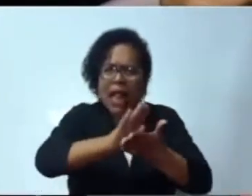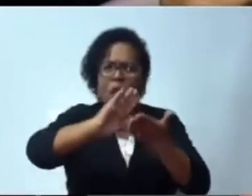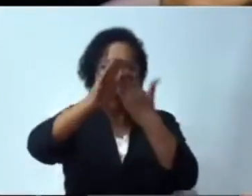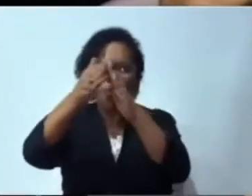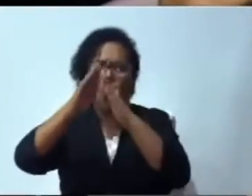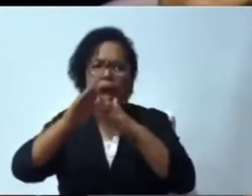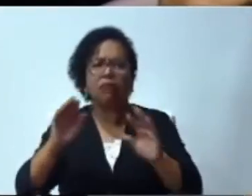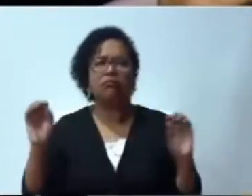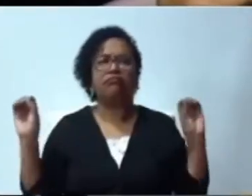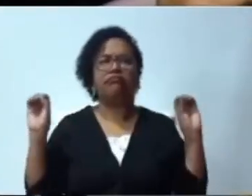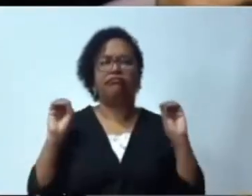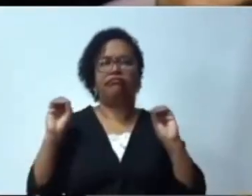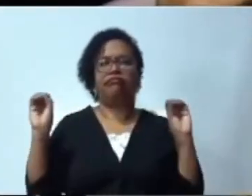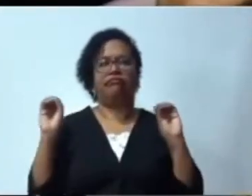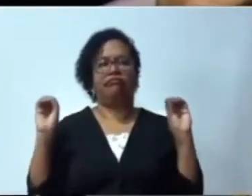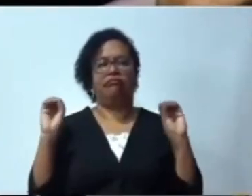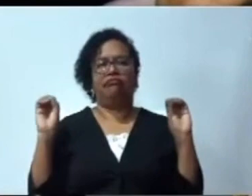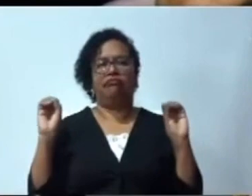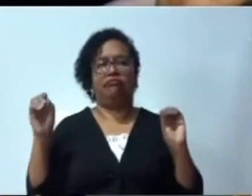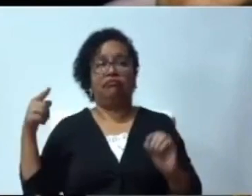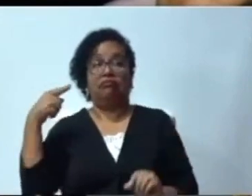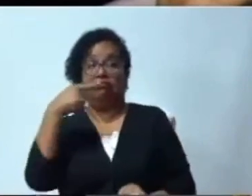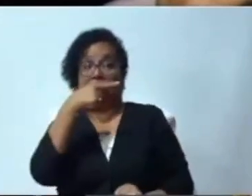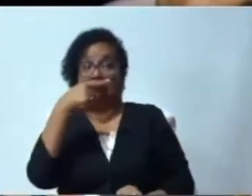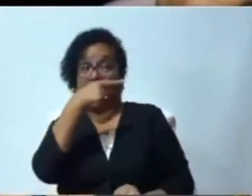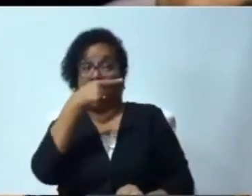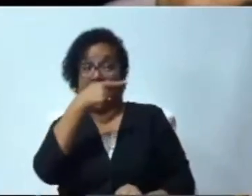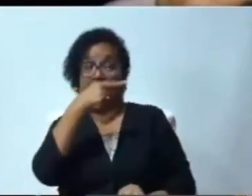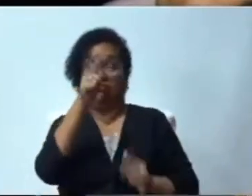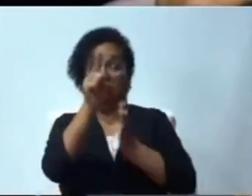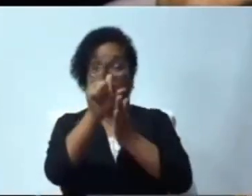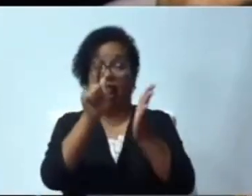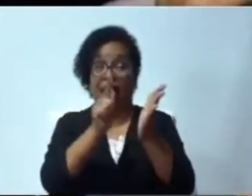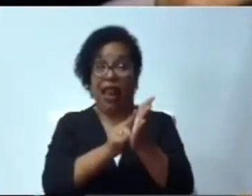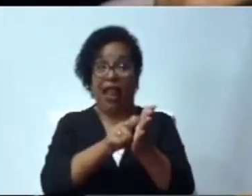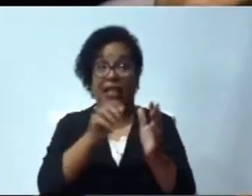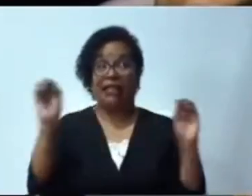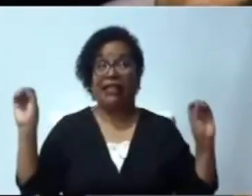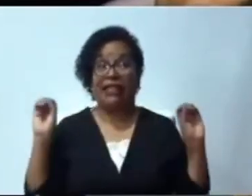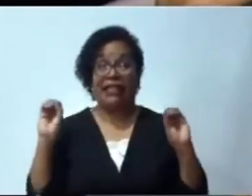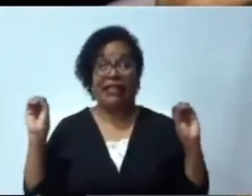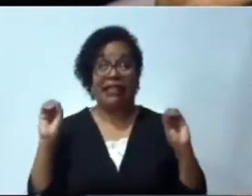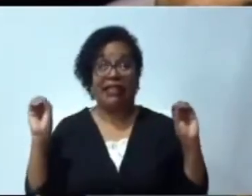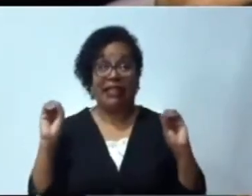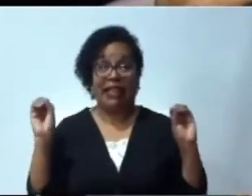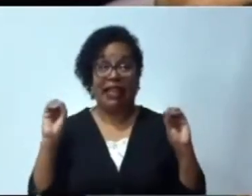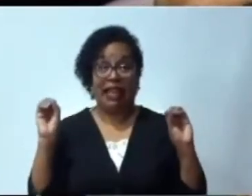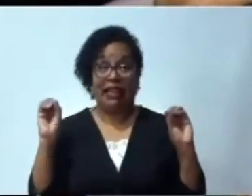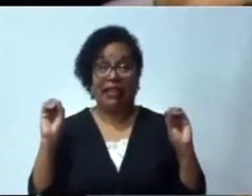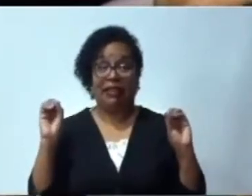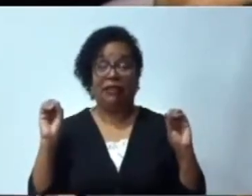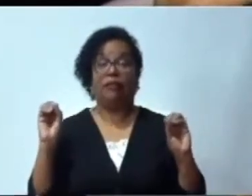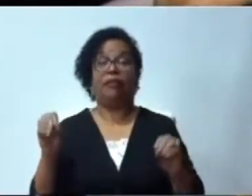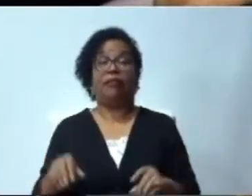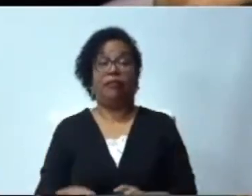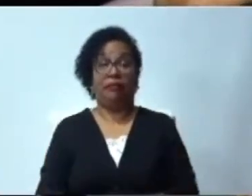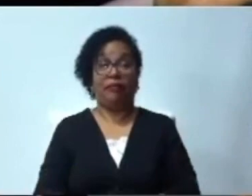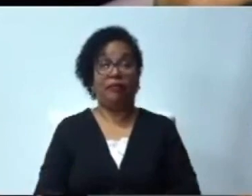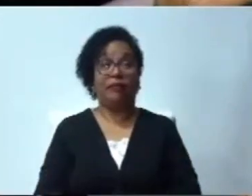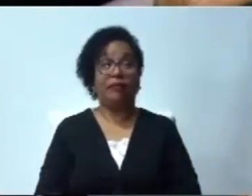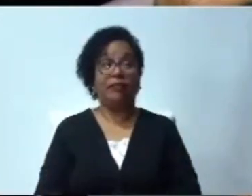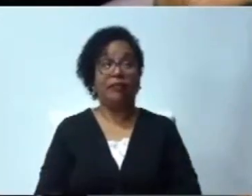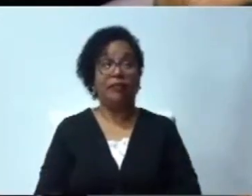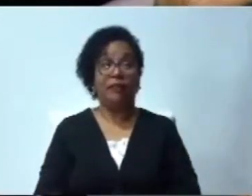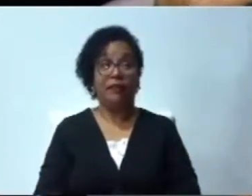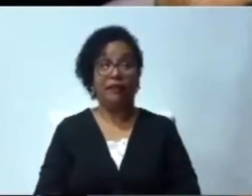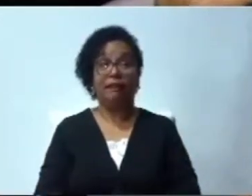con la aprobación de la ley de hidrocarburos, tampoco ha promovido en este Congreso la ley de referéndum, no